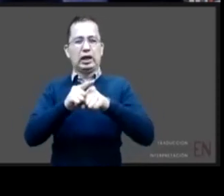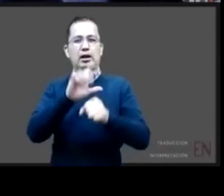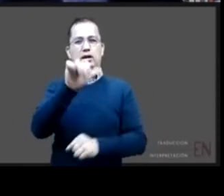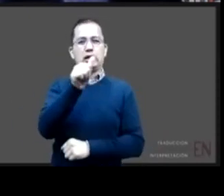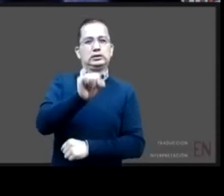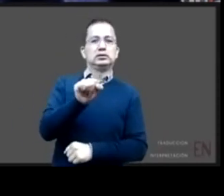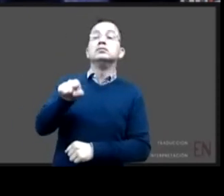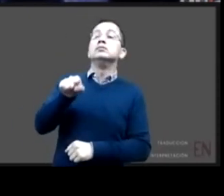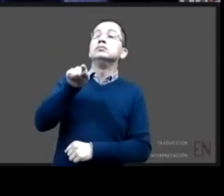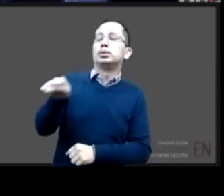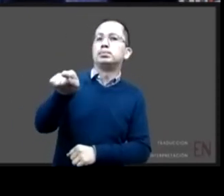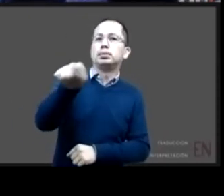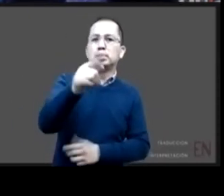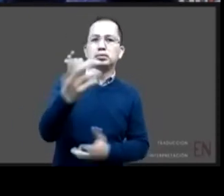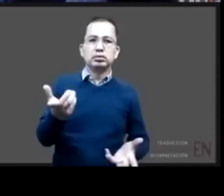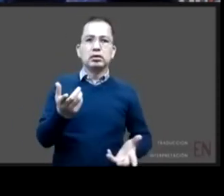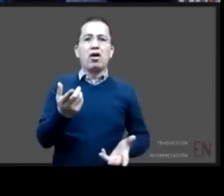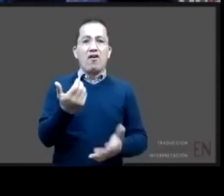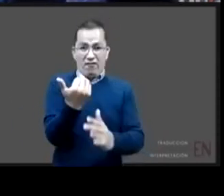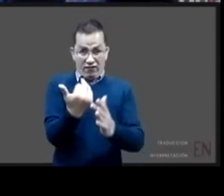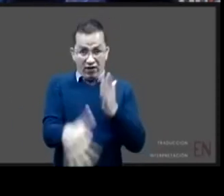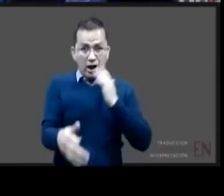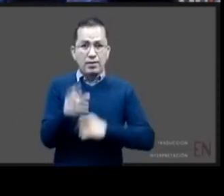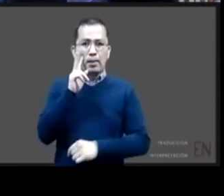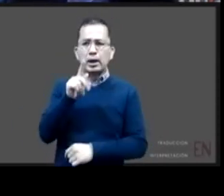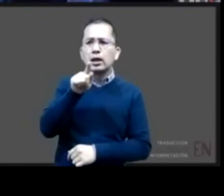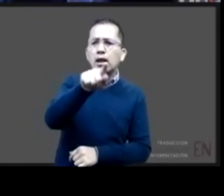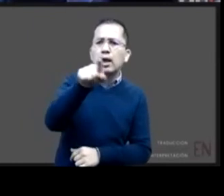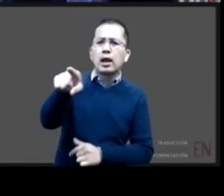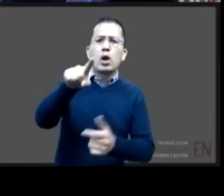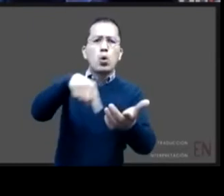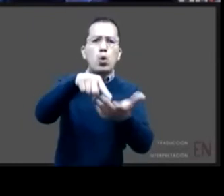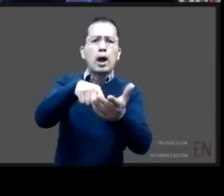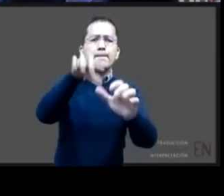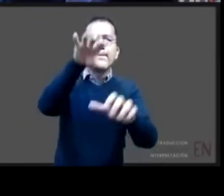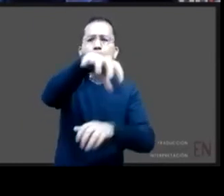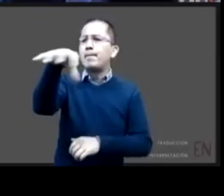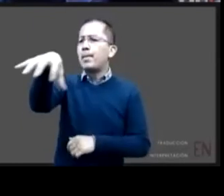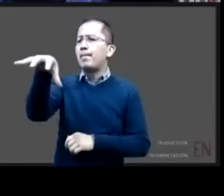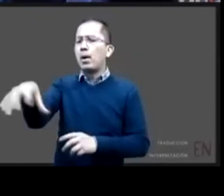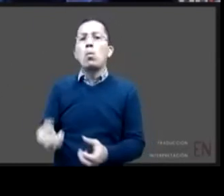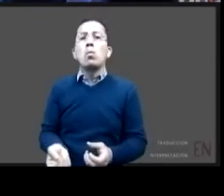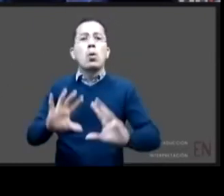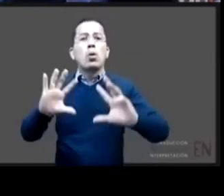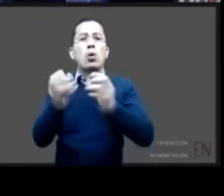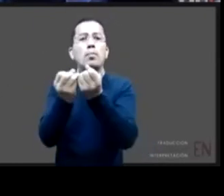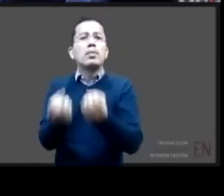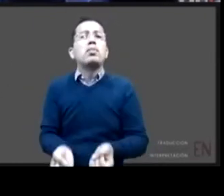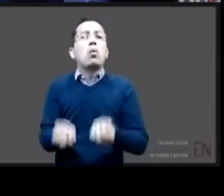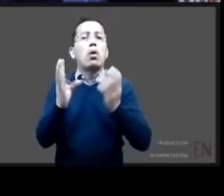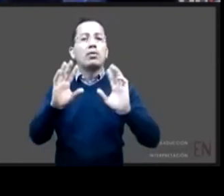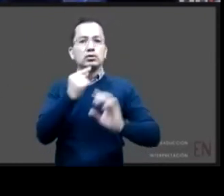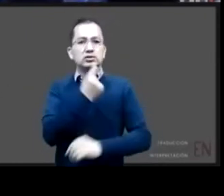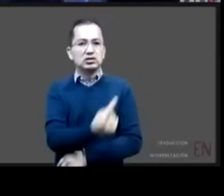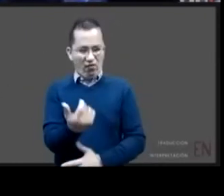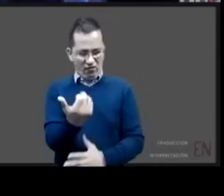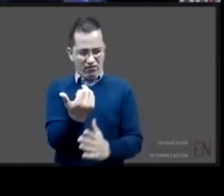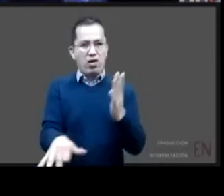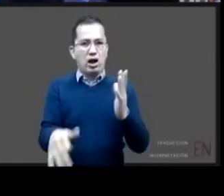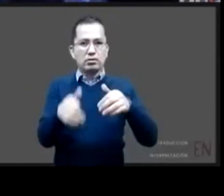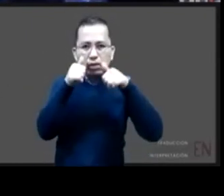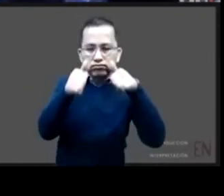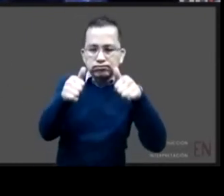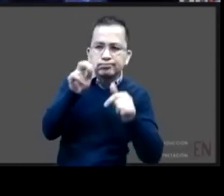número de niños que estaban recibiendo cuidados en estos centros de asistencia social y desafortunadamente situaciones de